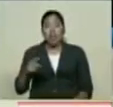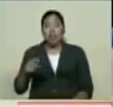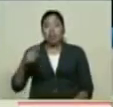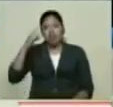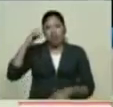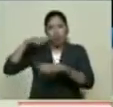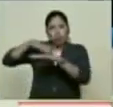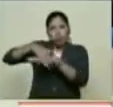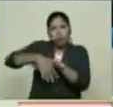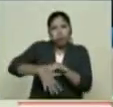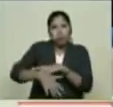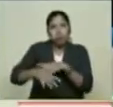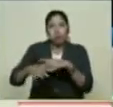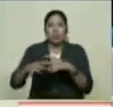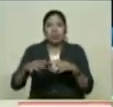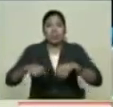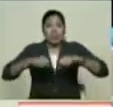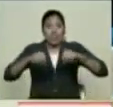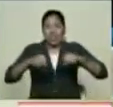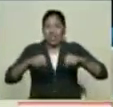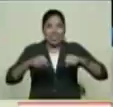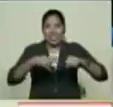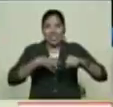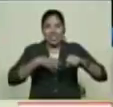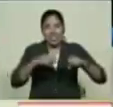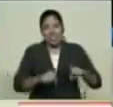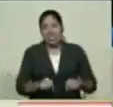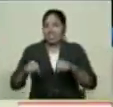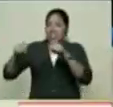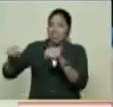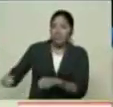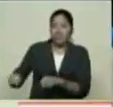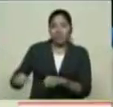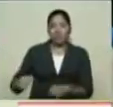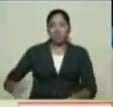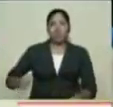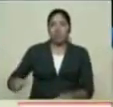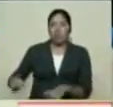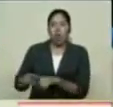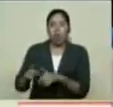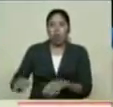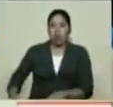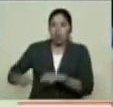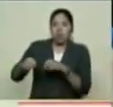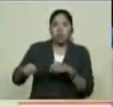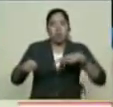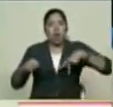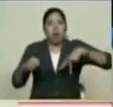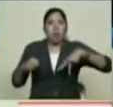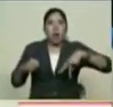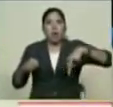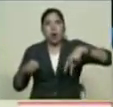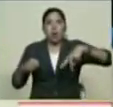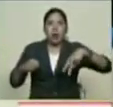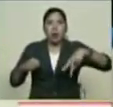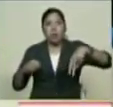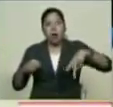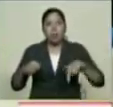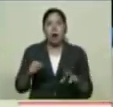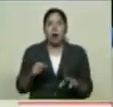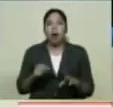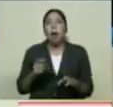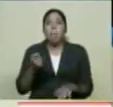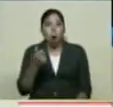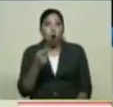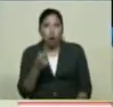Y además bueno El día anterior Hicimos un De la cuarta etapa Hicimos una revisión Con el comité organizador Y el equipo